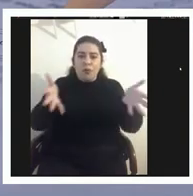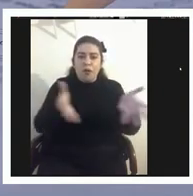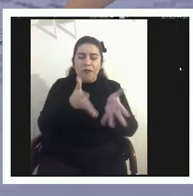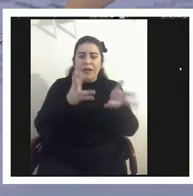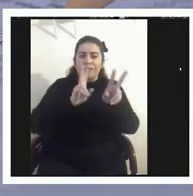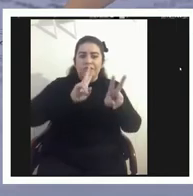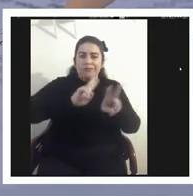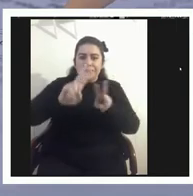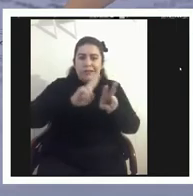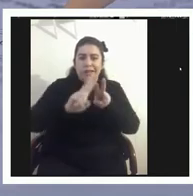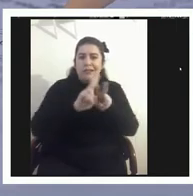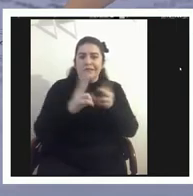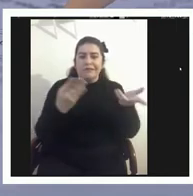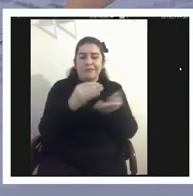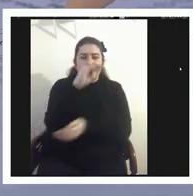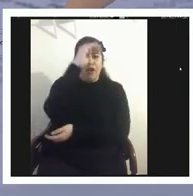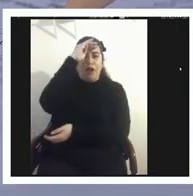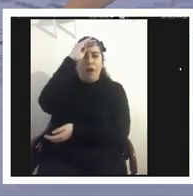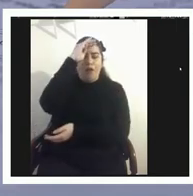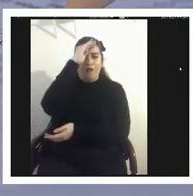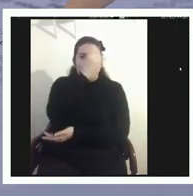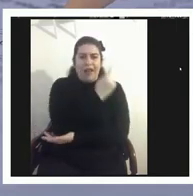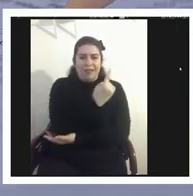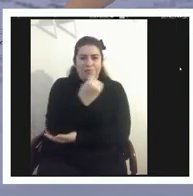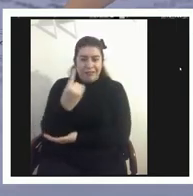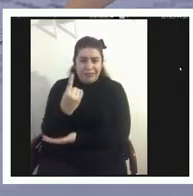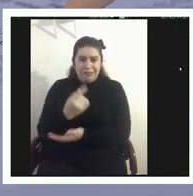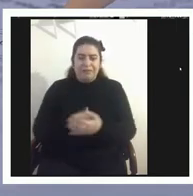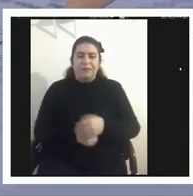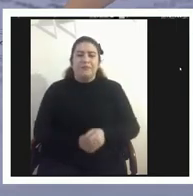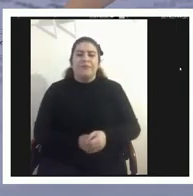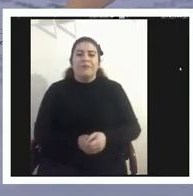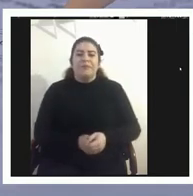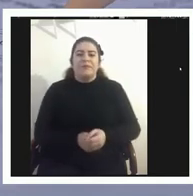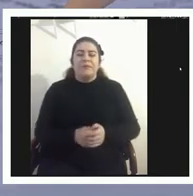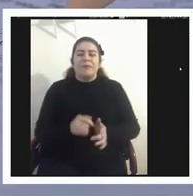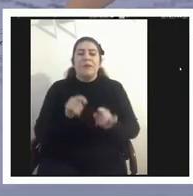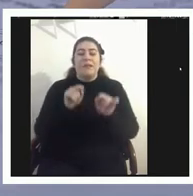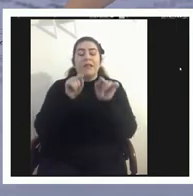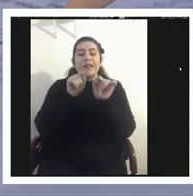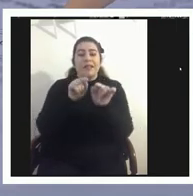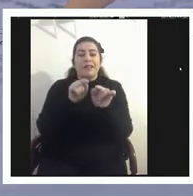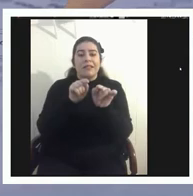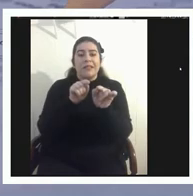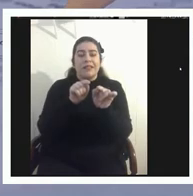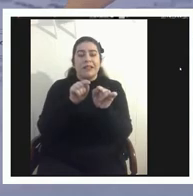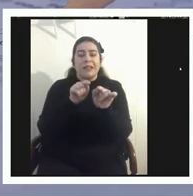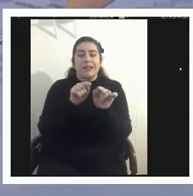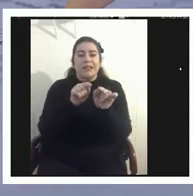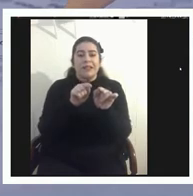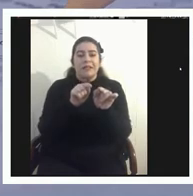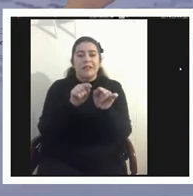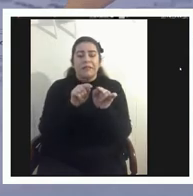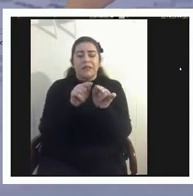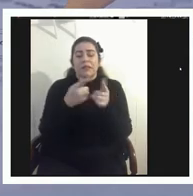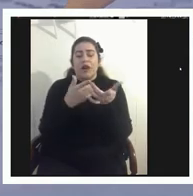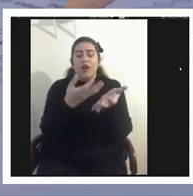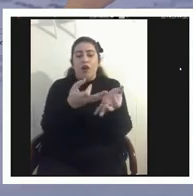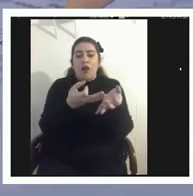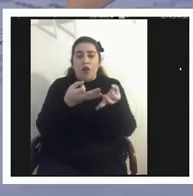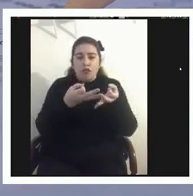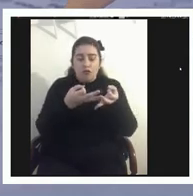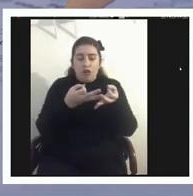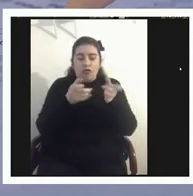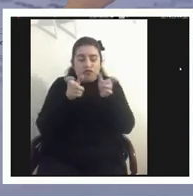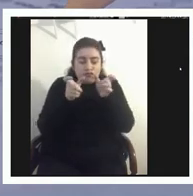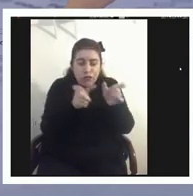confianza y esto también esta noción de este control y confianza